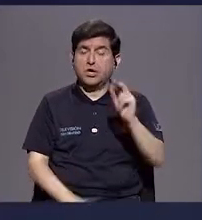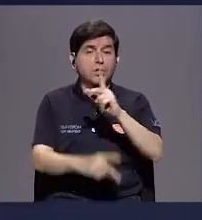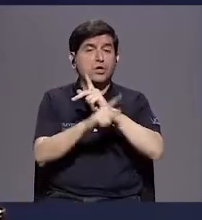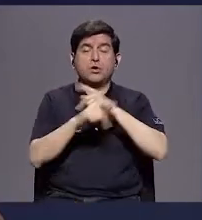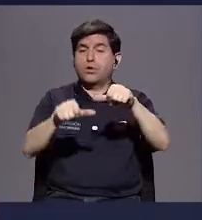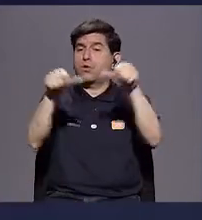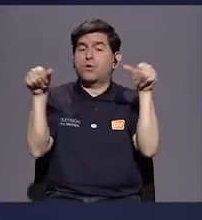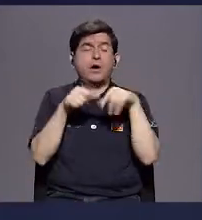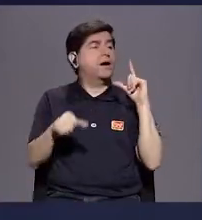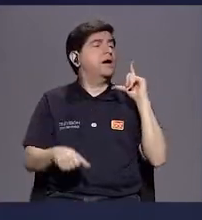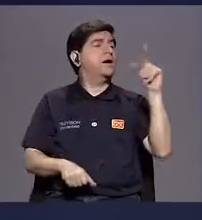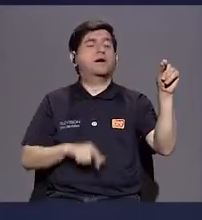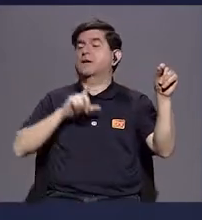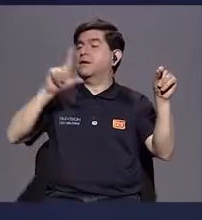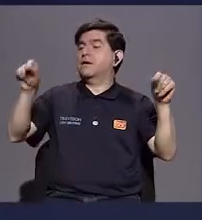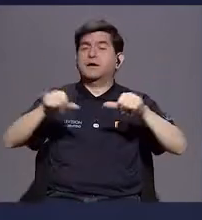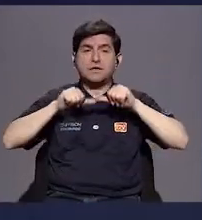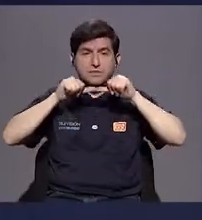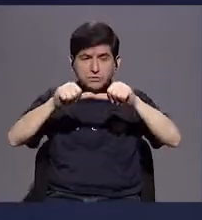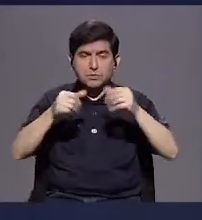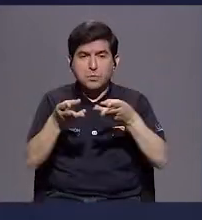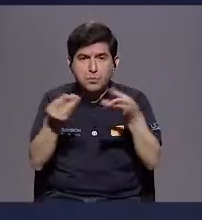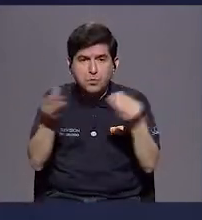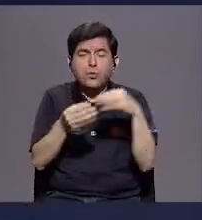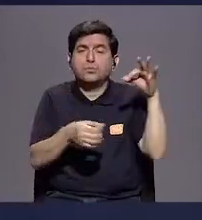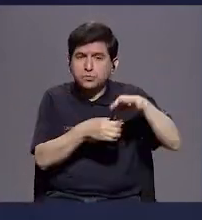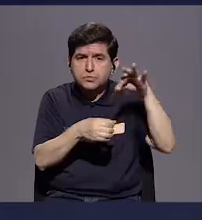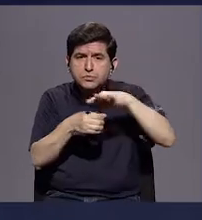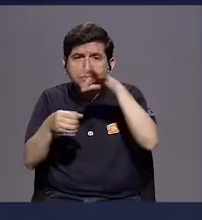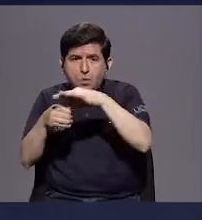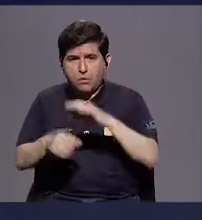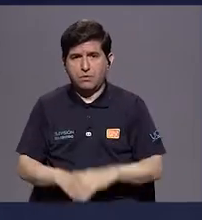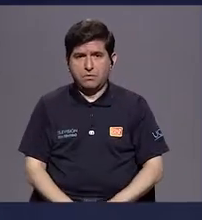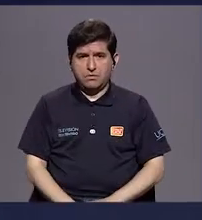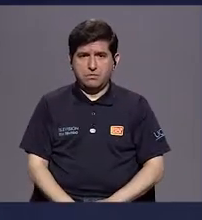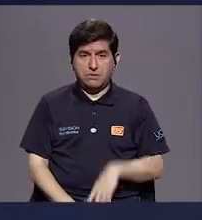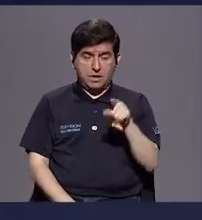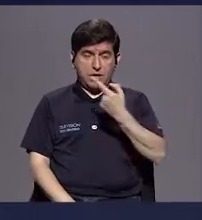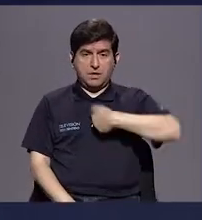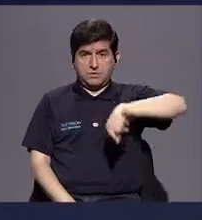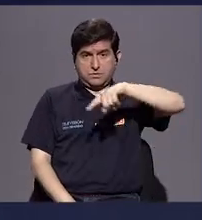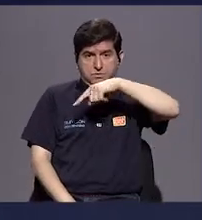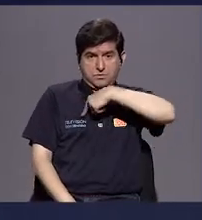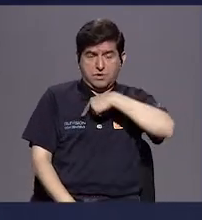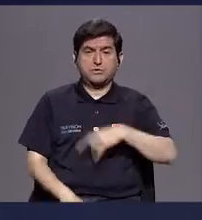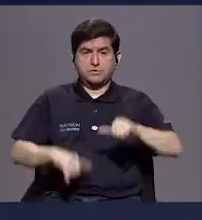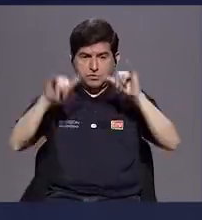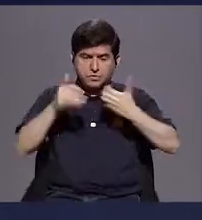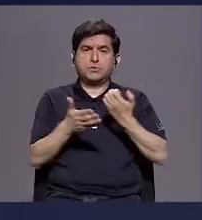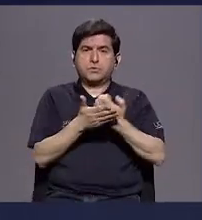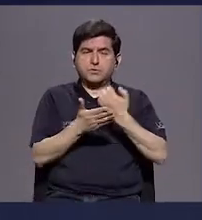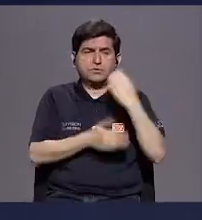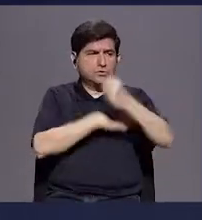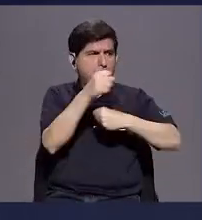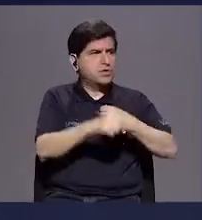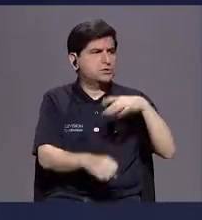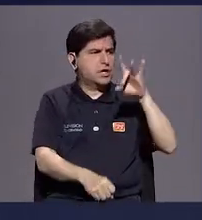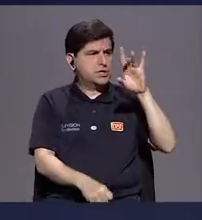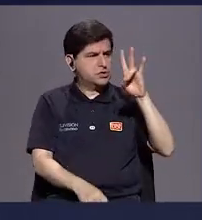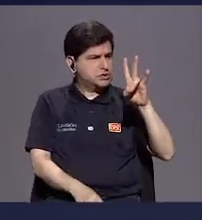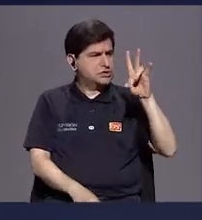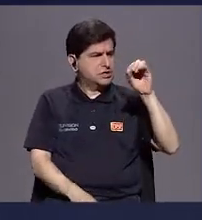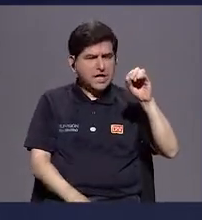todas las áreas rurales que siguen siendo de producción agrícola, que fue lo que nos trajo, o sea, fue lo que mantuvo la economía en los ochentas,